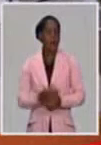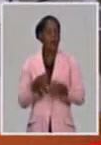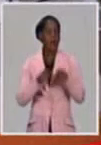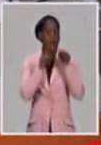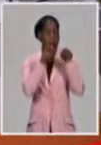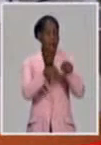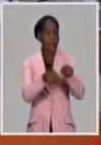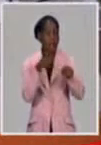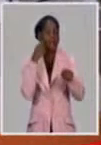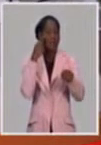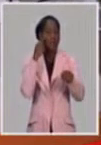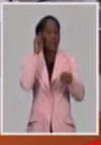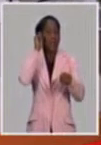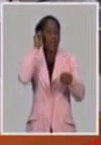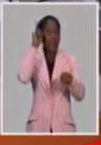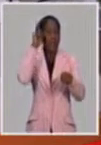lo que le llamamos nuevas entidades de base tecnológica.